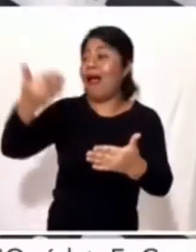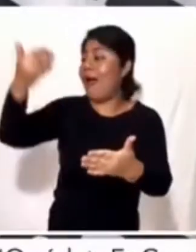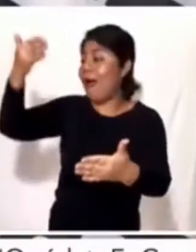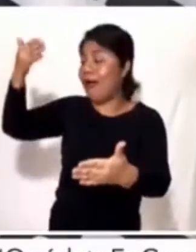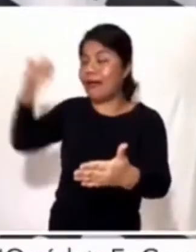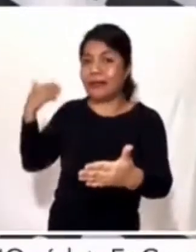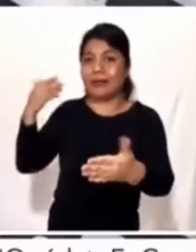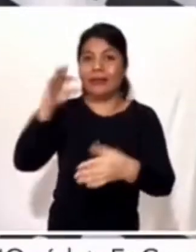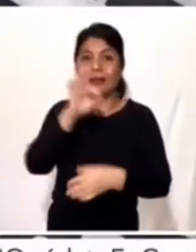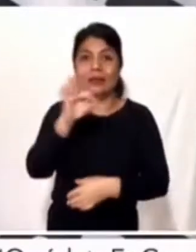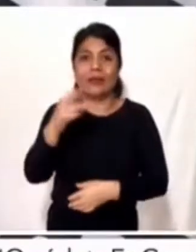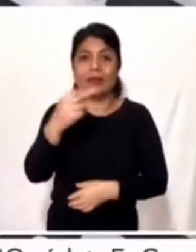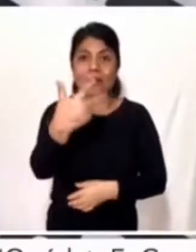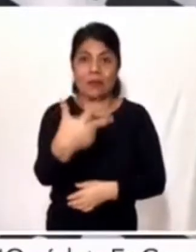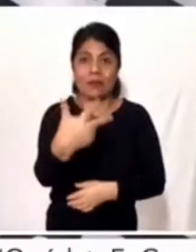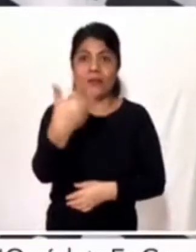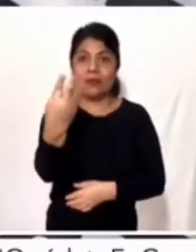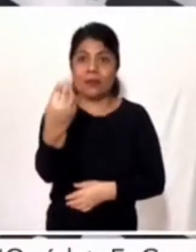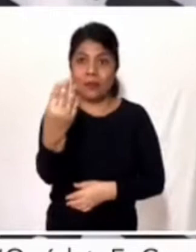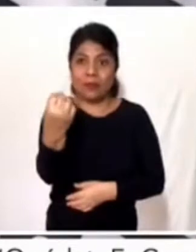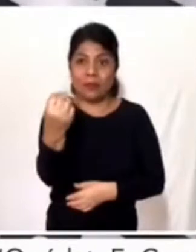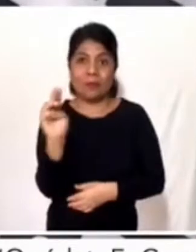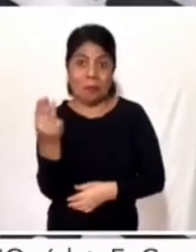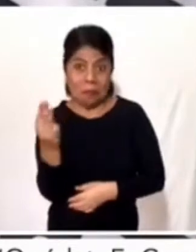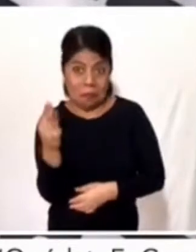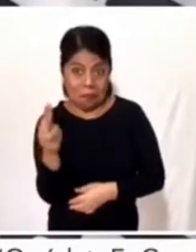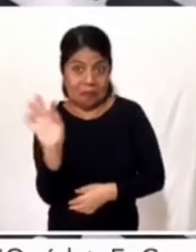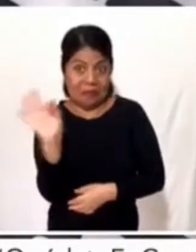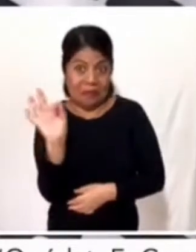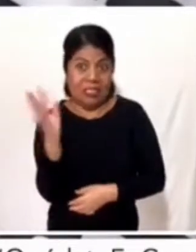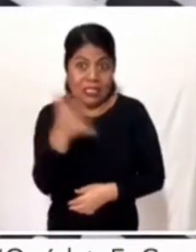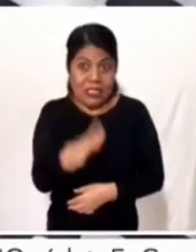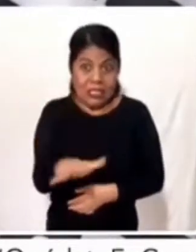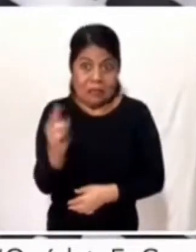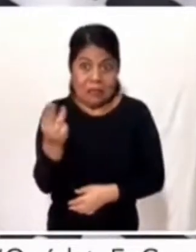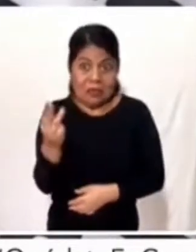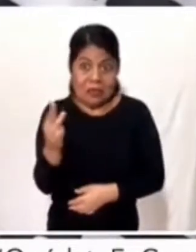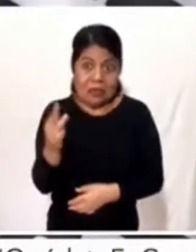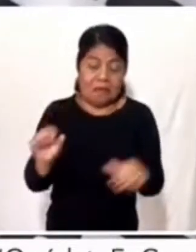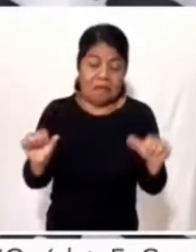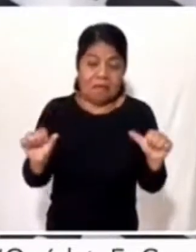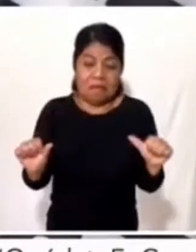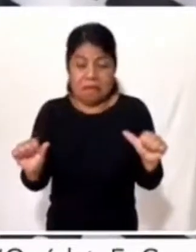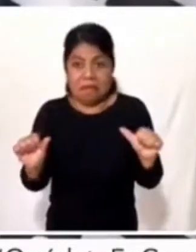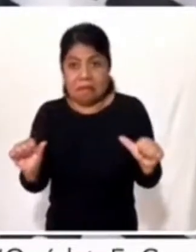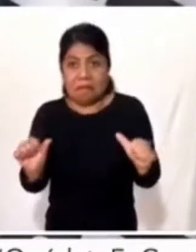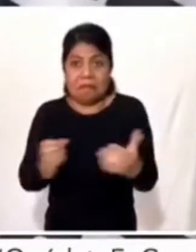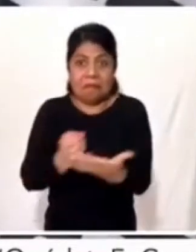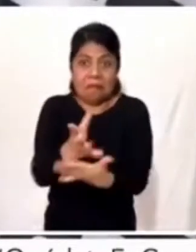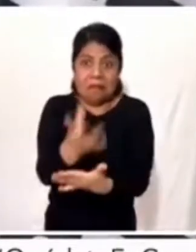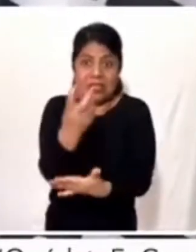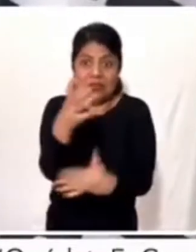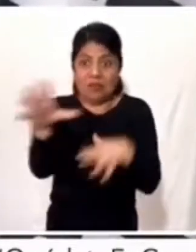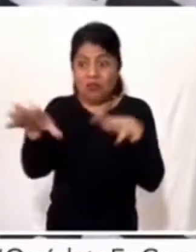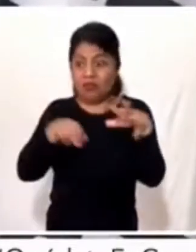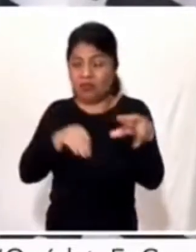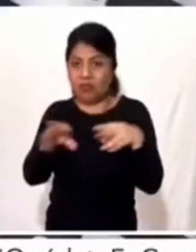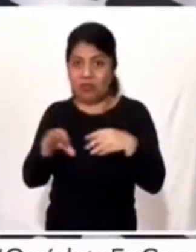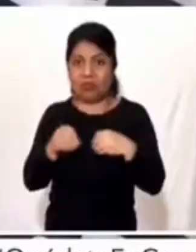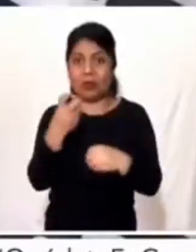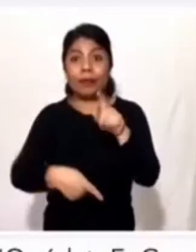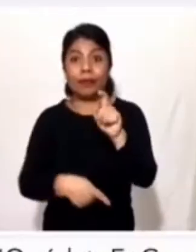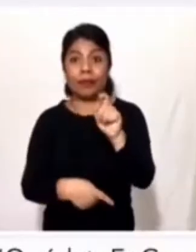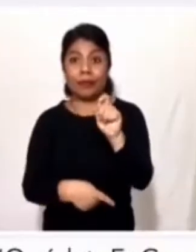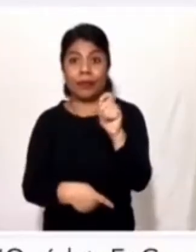Las autoridades hicieron un llamado al público para que no se relajen en cuanto a las medidas de prevención contra el coronavirus porque sigue siendo